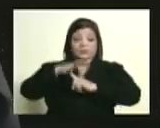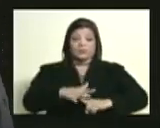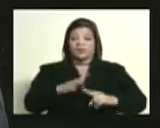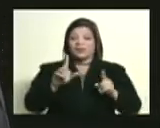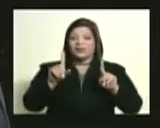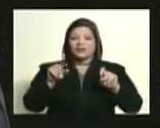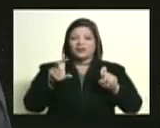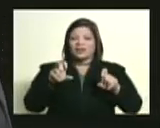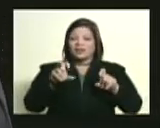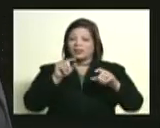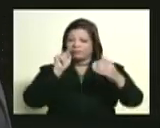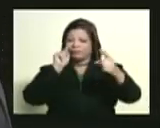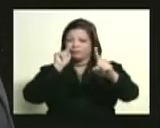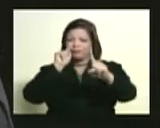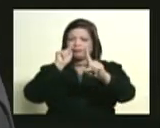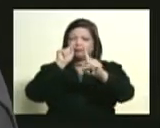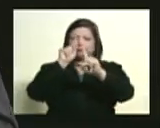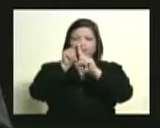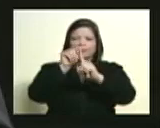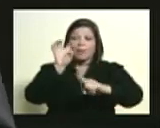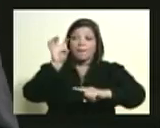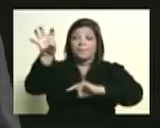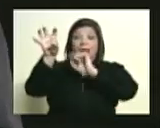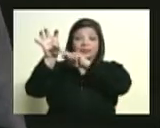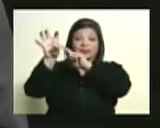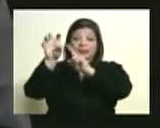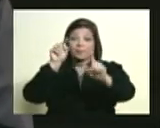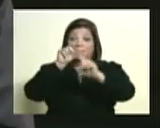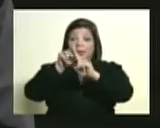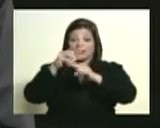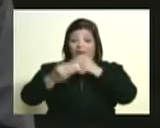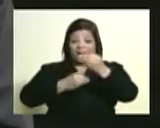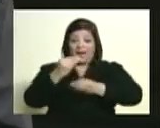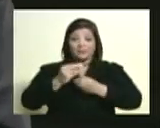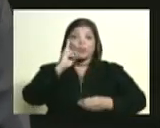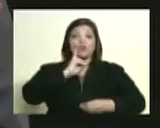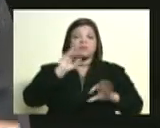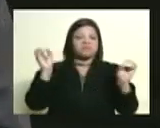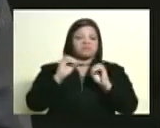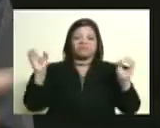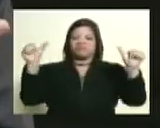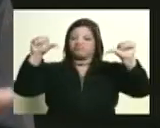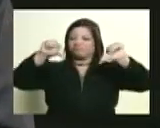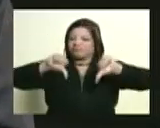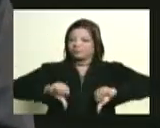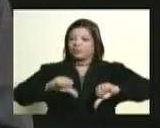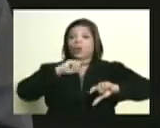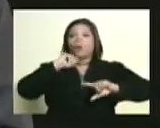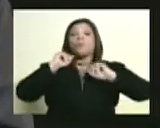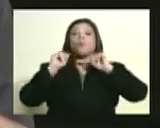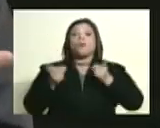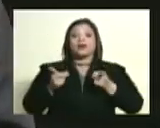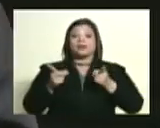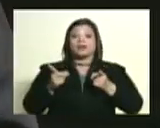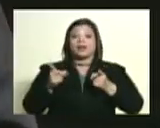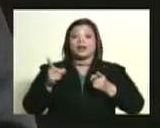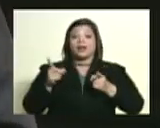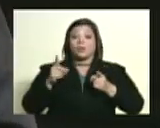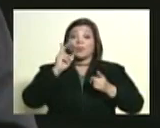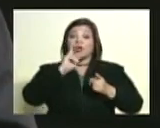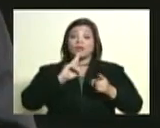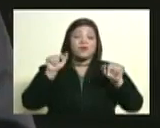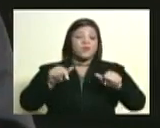el sentido de patria que había logrado encarnar Bolívar y que con la muerte de Bolívar lo que vino